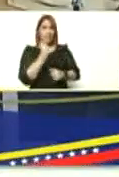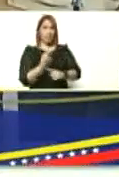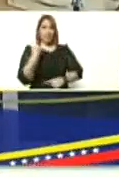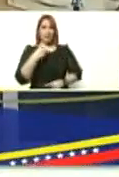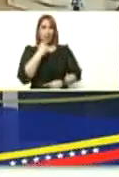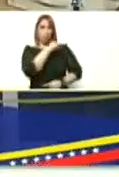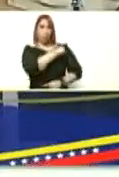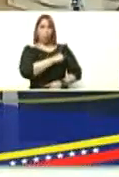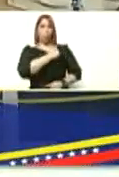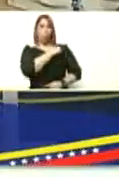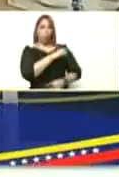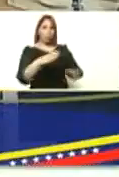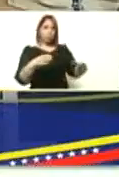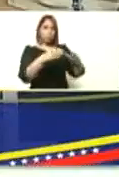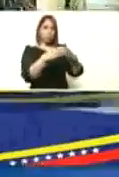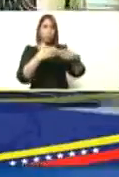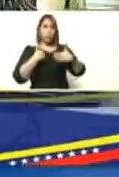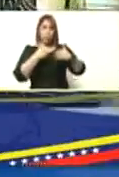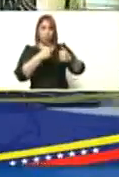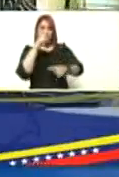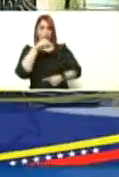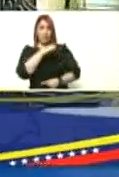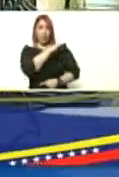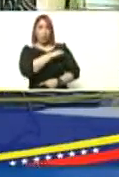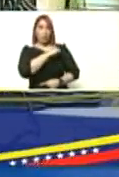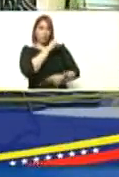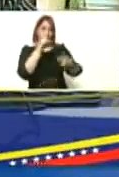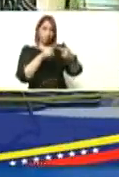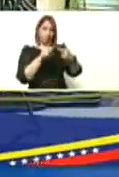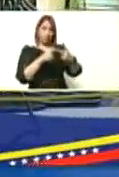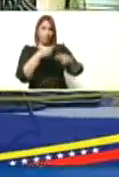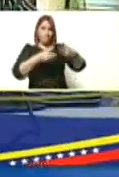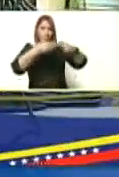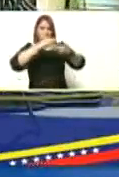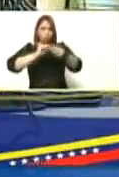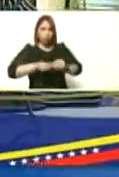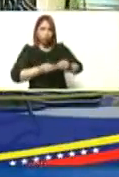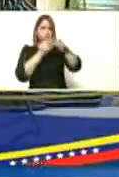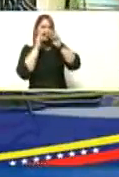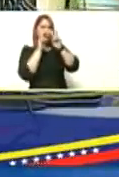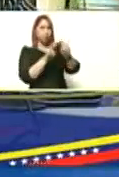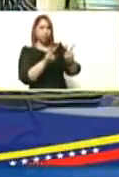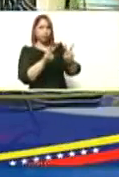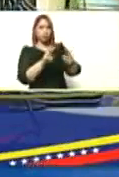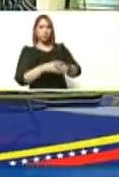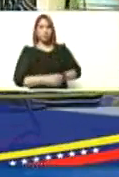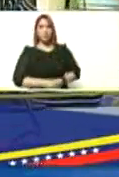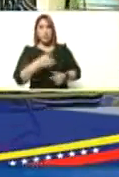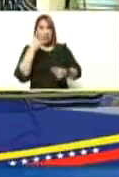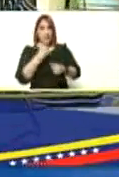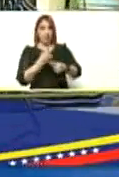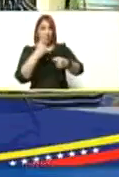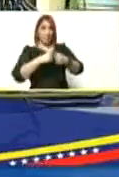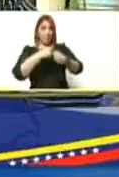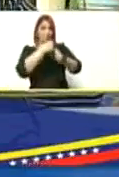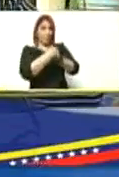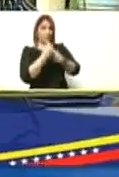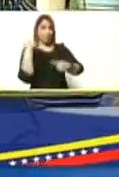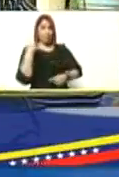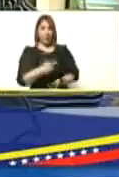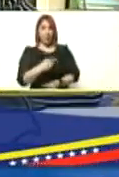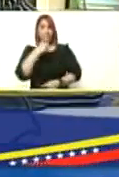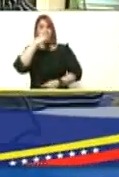comité de seguridad y un comité de infraestructura que deben componerlo pues los padres y